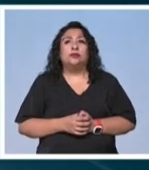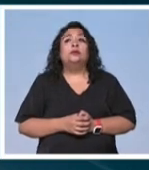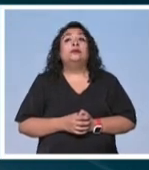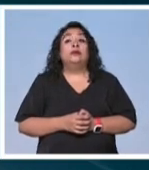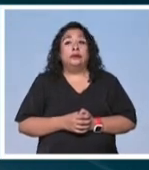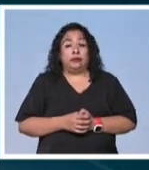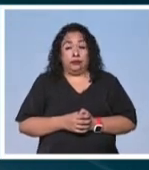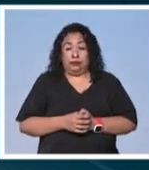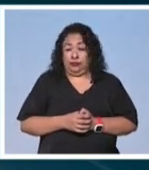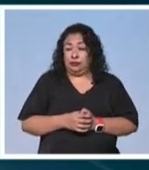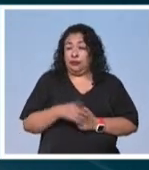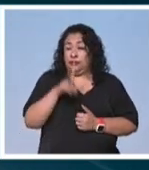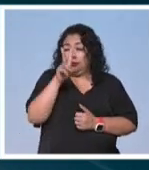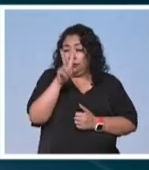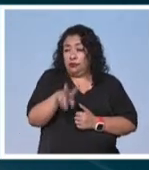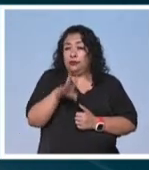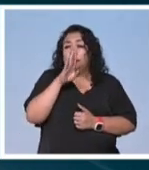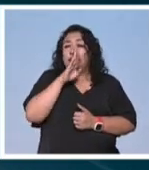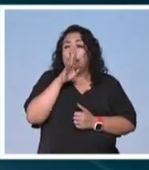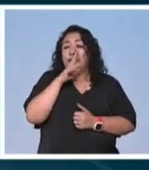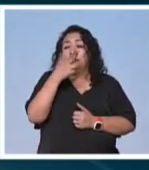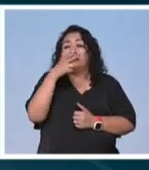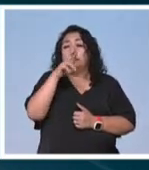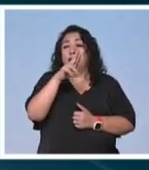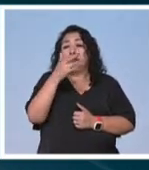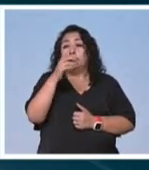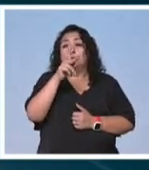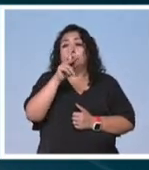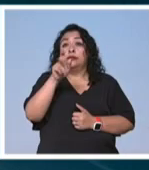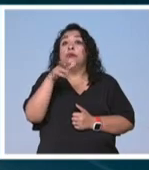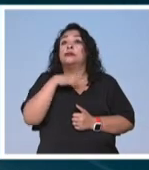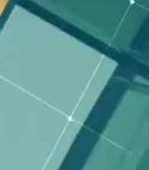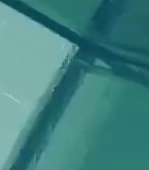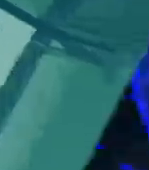la verdadera madre de Harry Potter está de fiesta